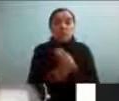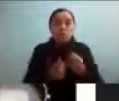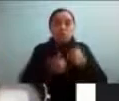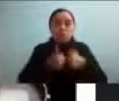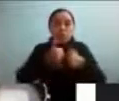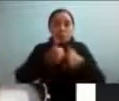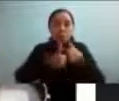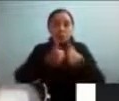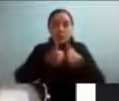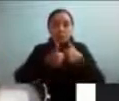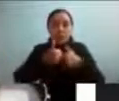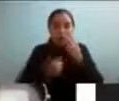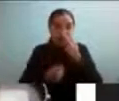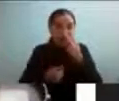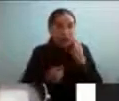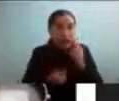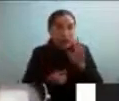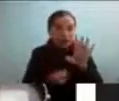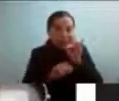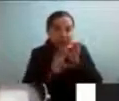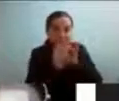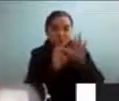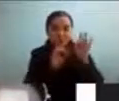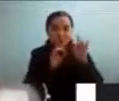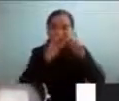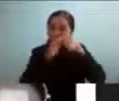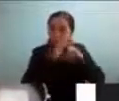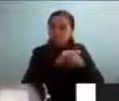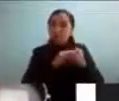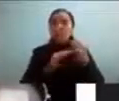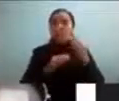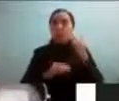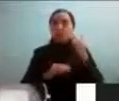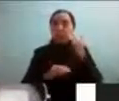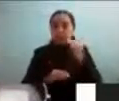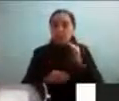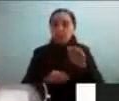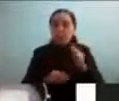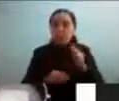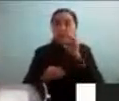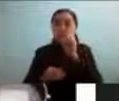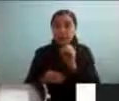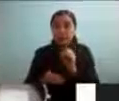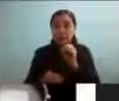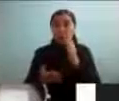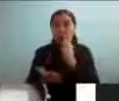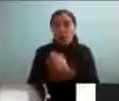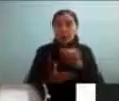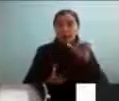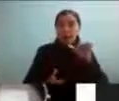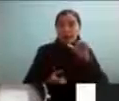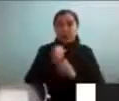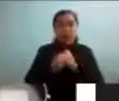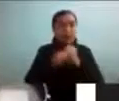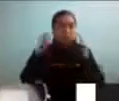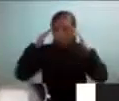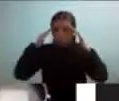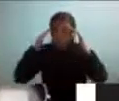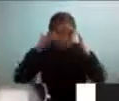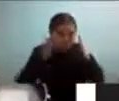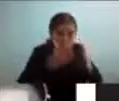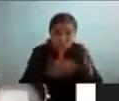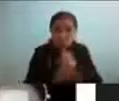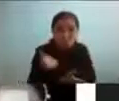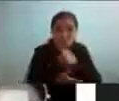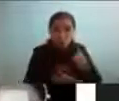lo que es la identificación y la intervención temprana o sea de 0 a 6 años es el foco donde están puestos más